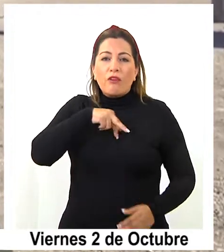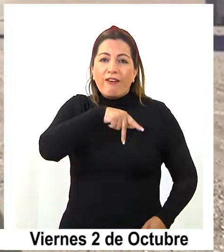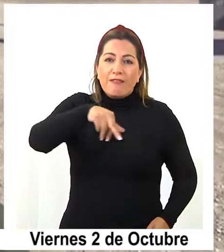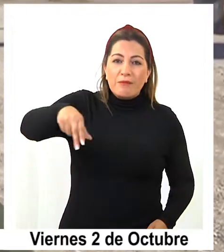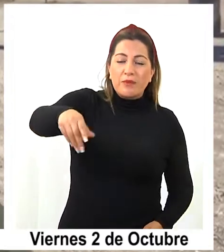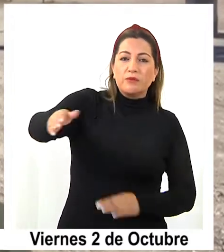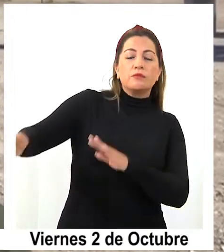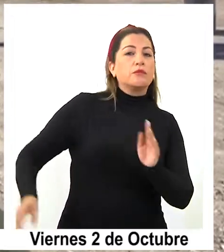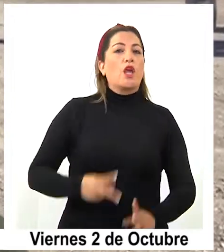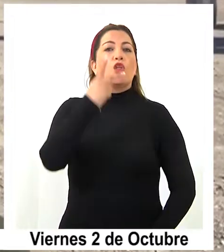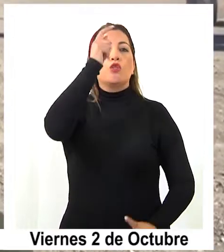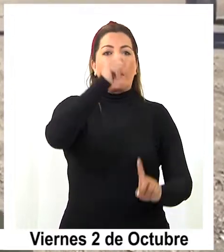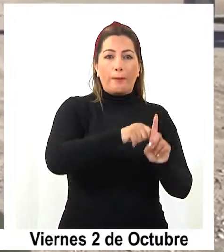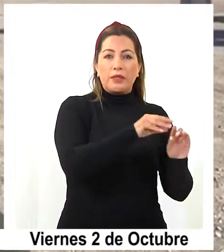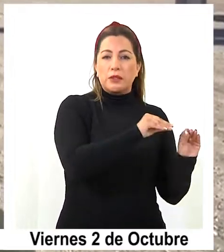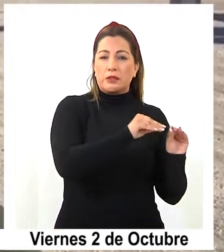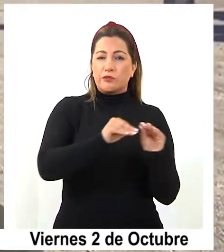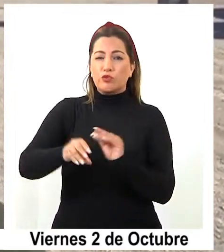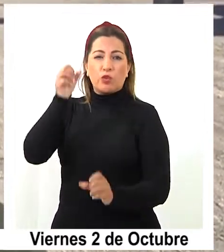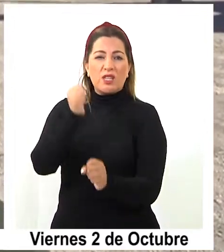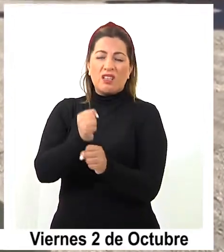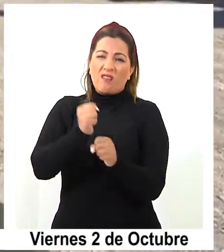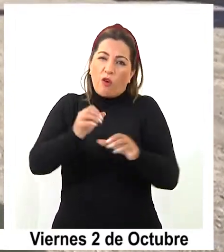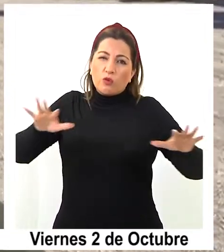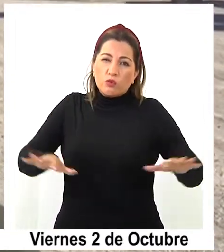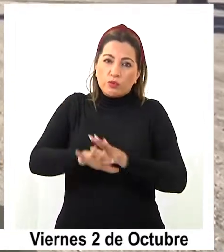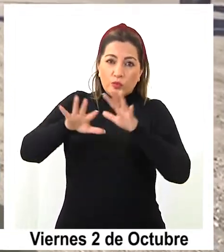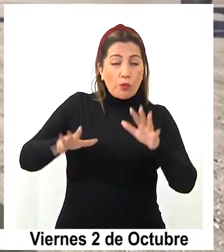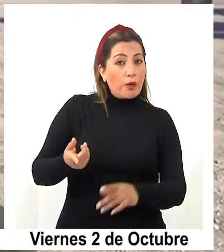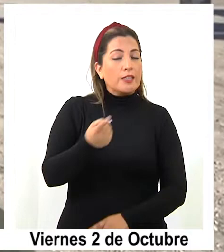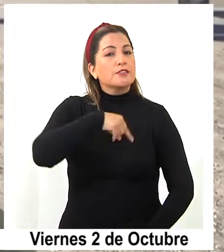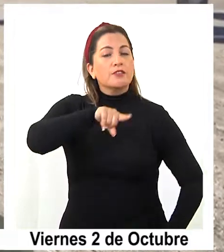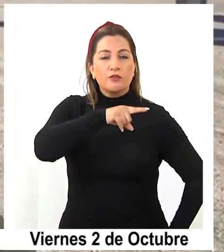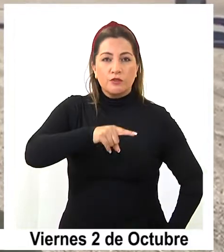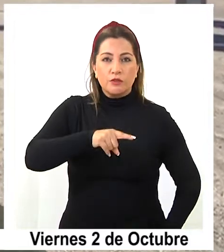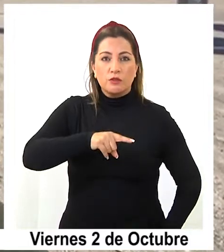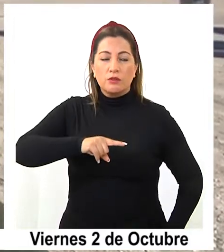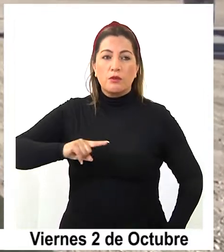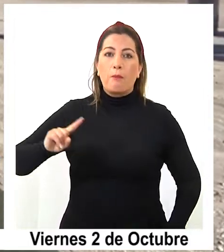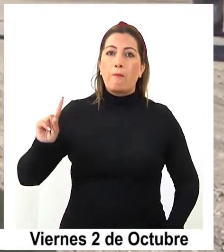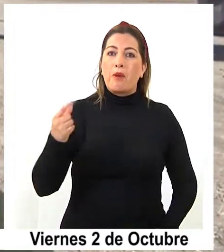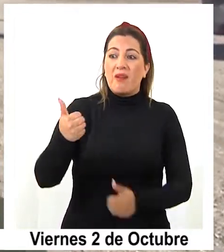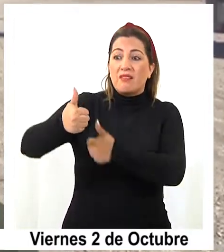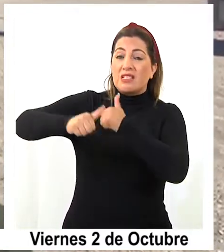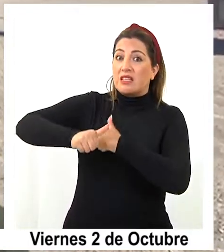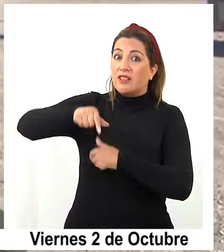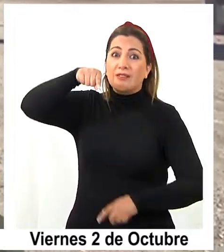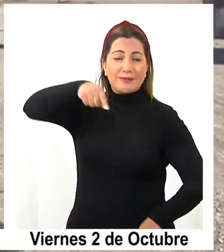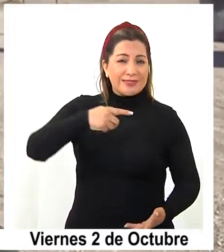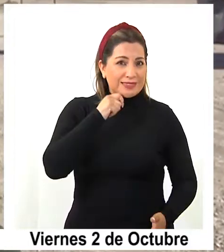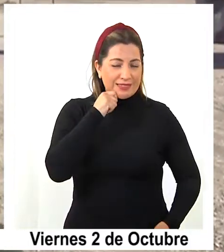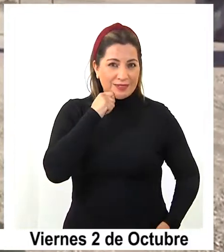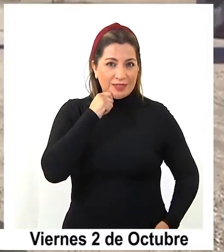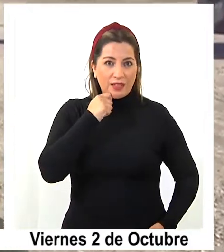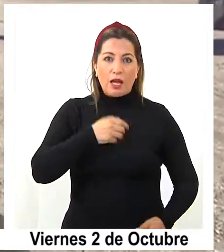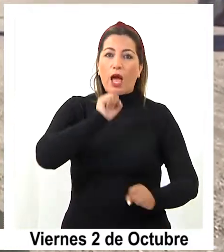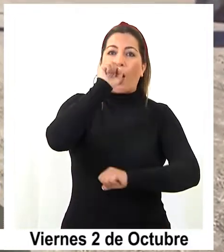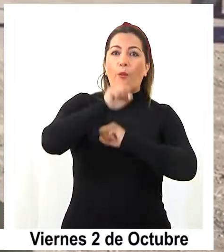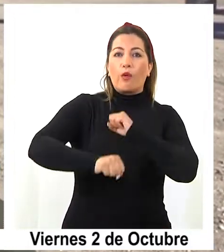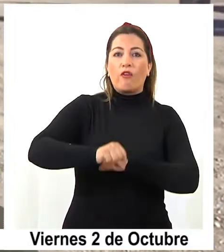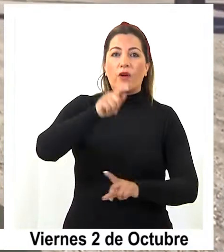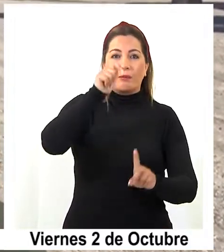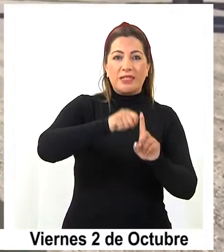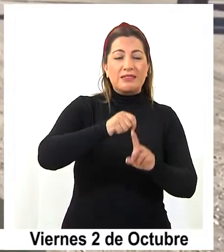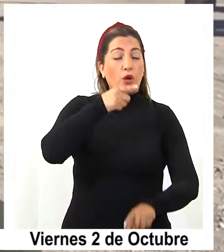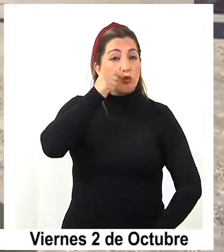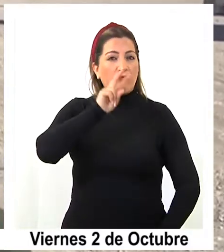Estos van a ser dos meses intensos de trabajo, pero que tenemos un primer gran desafío inicial y esto es el apruebo del 25 de octubre.